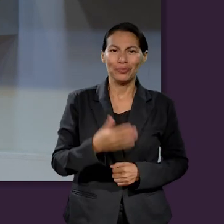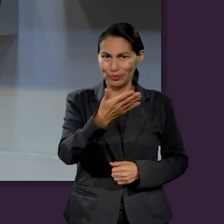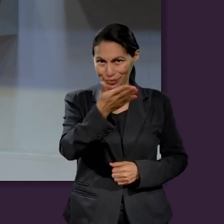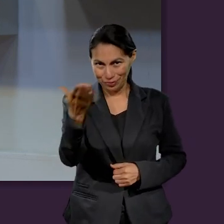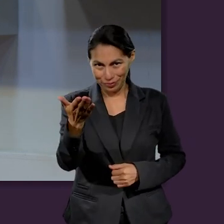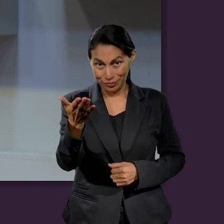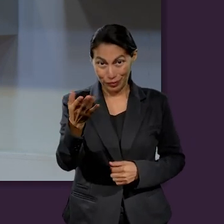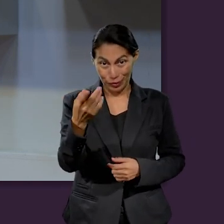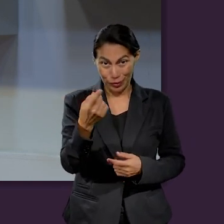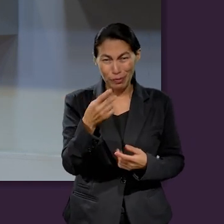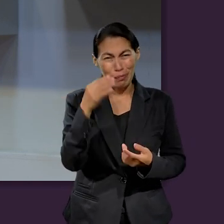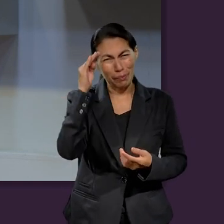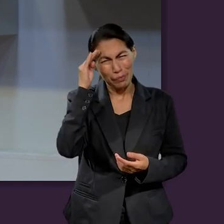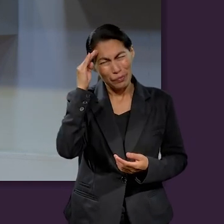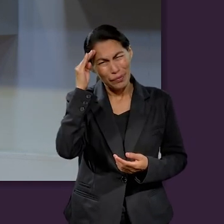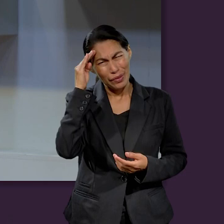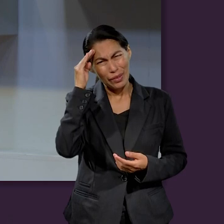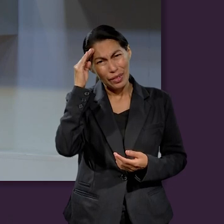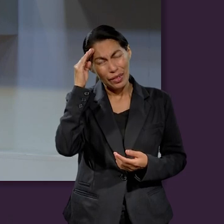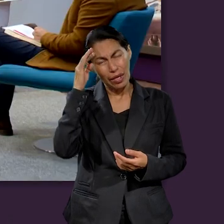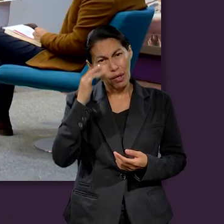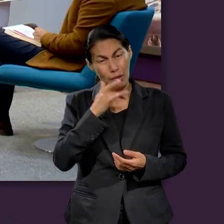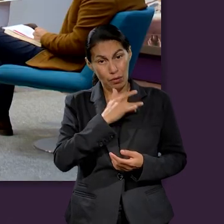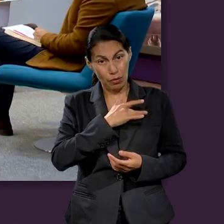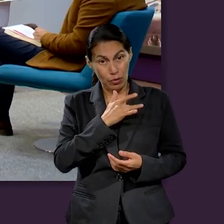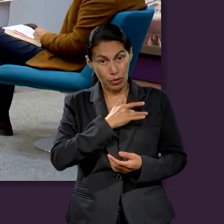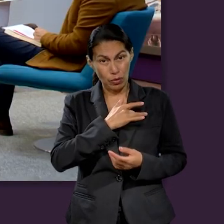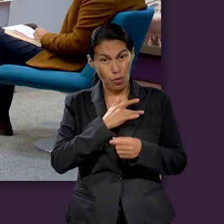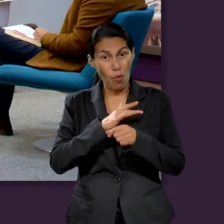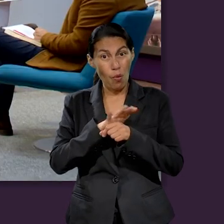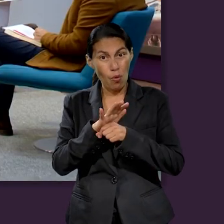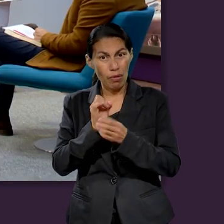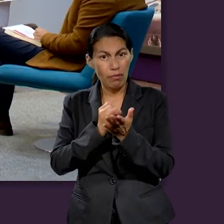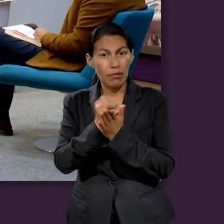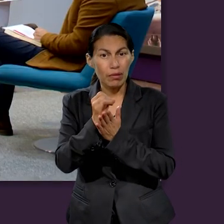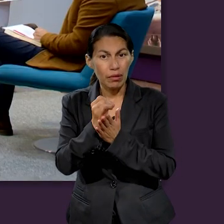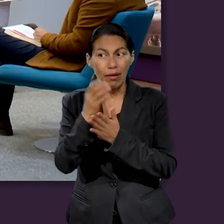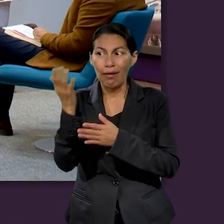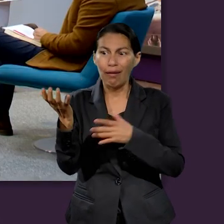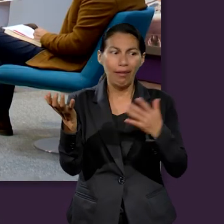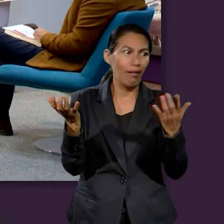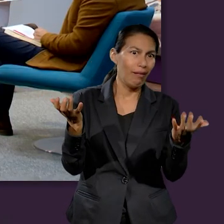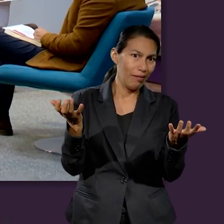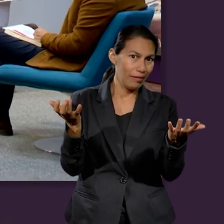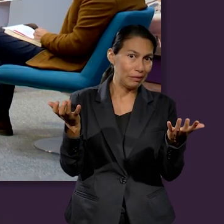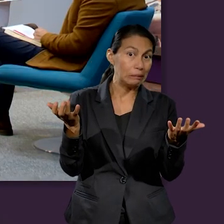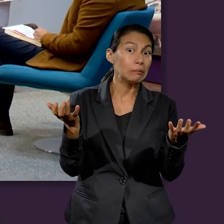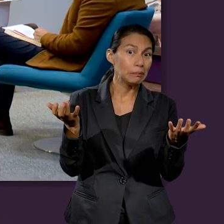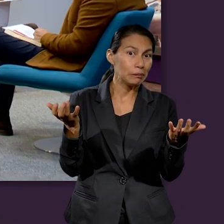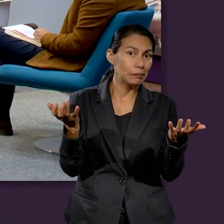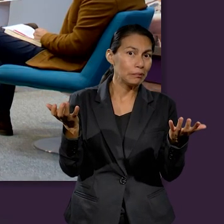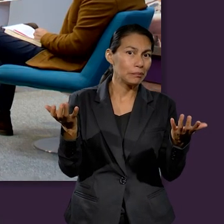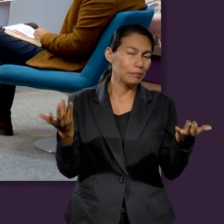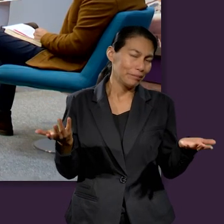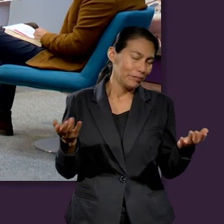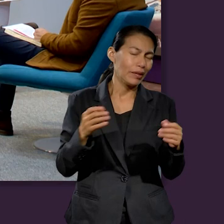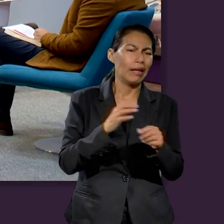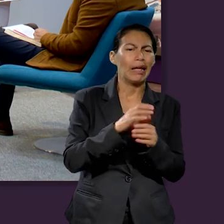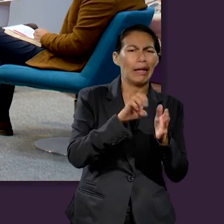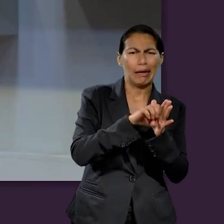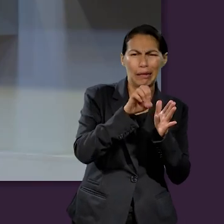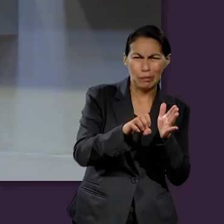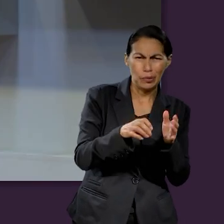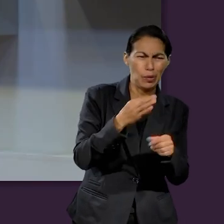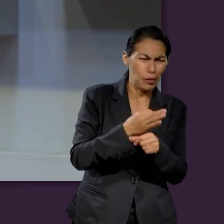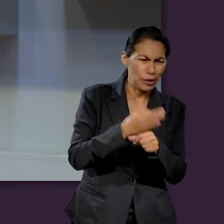ustedes han colocado su corazón en estos momentos, en su educación, ¿no? Y están invirtiendo una importante suma en eso, ¿no? Pero porque tienen